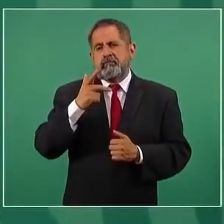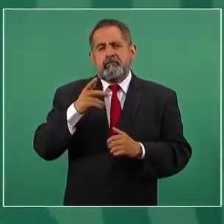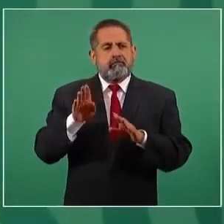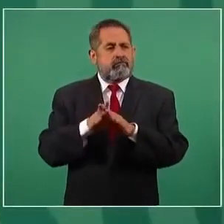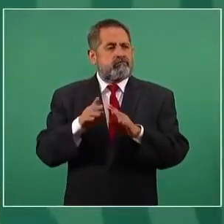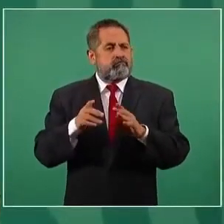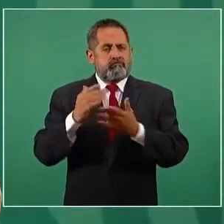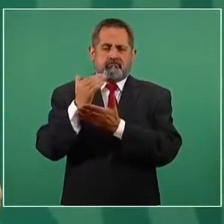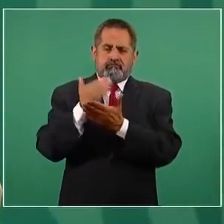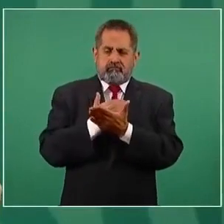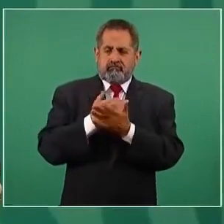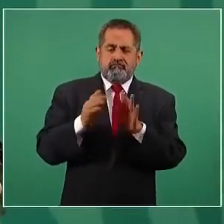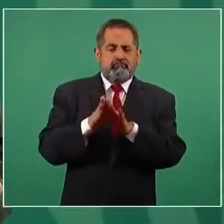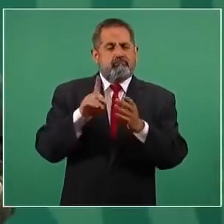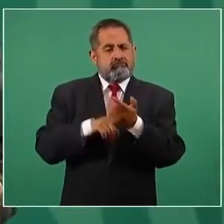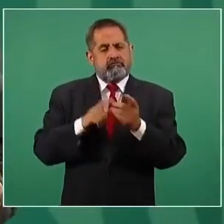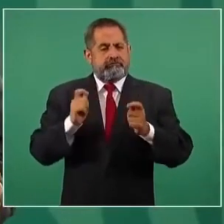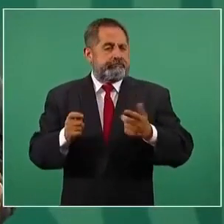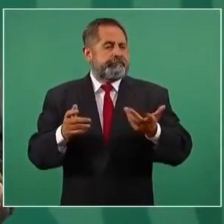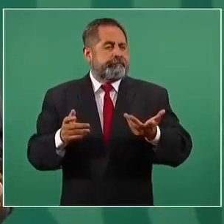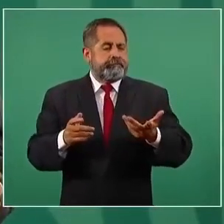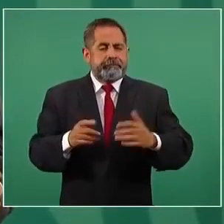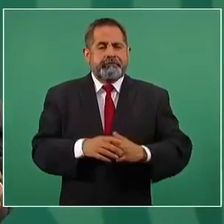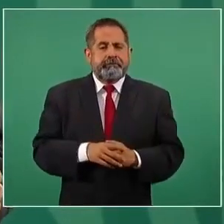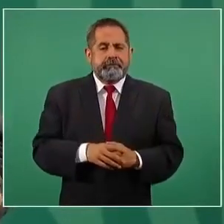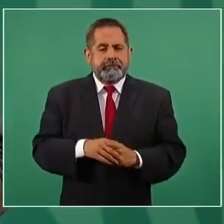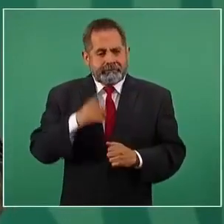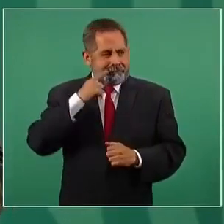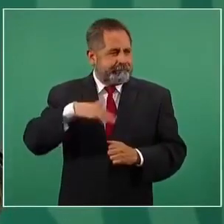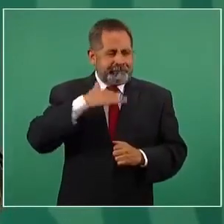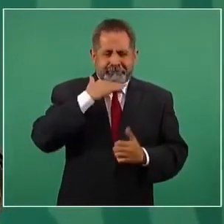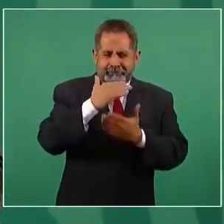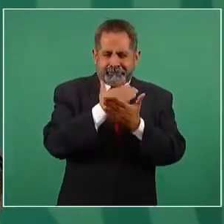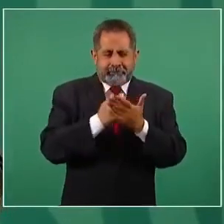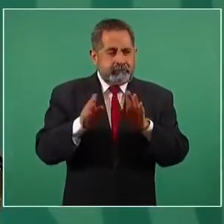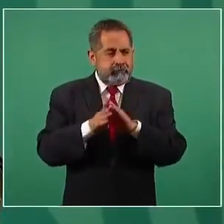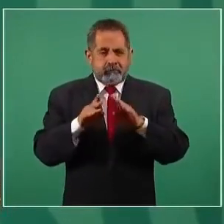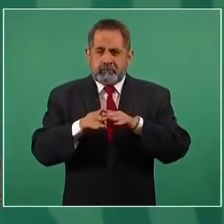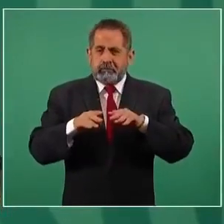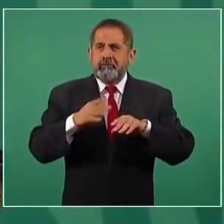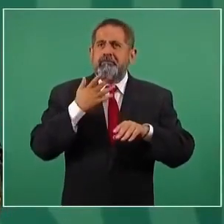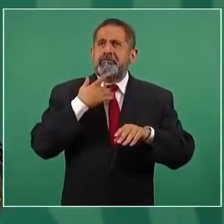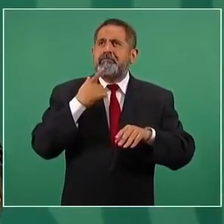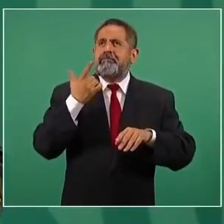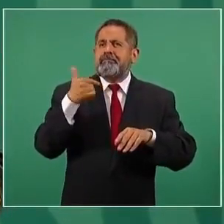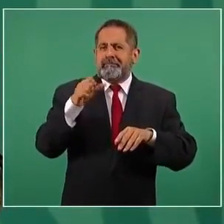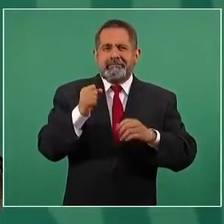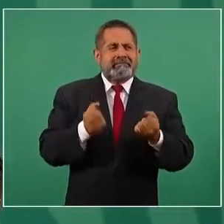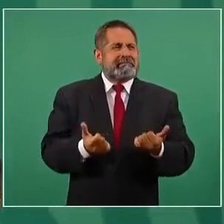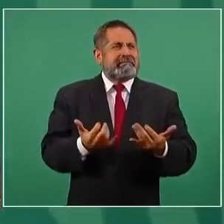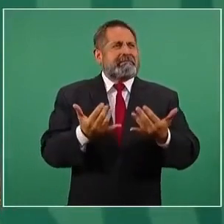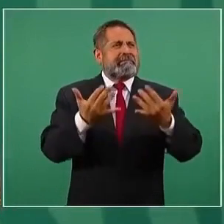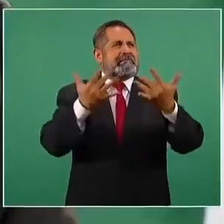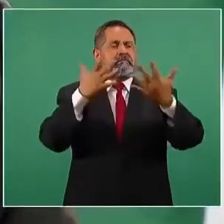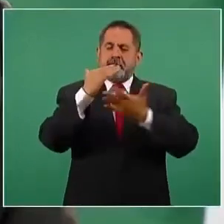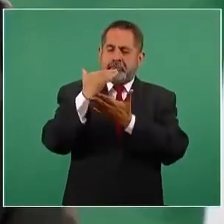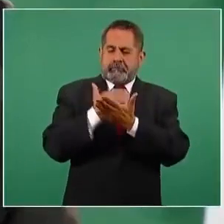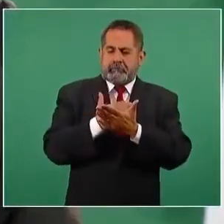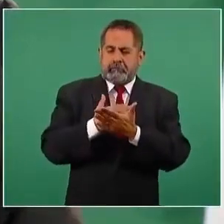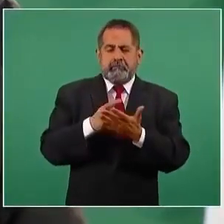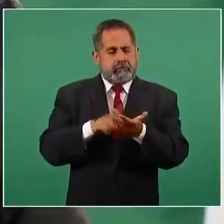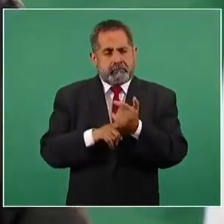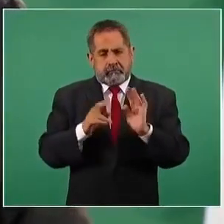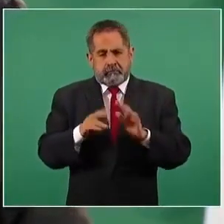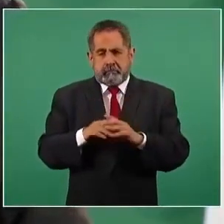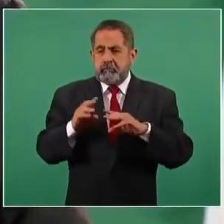de reducir las emisiones de gases a la atmósfera. El